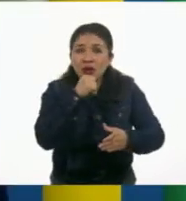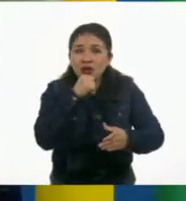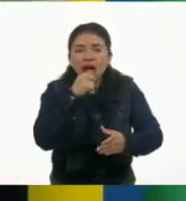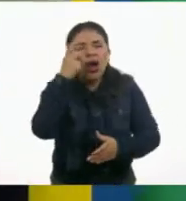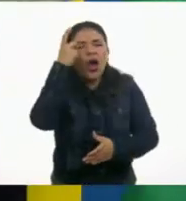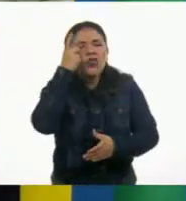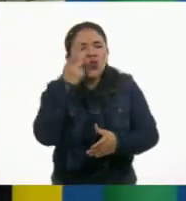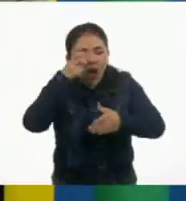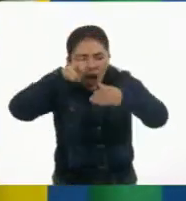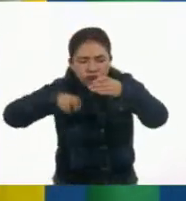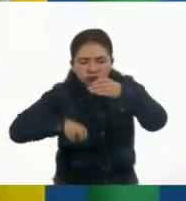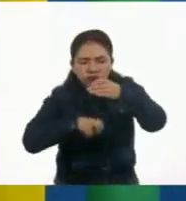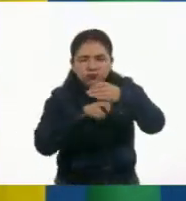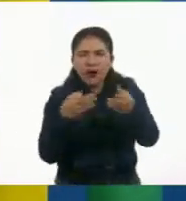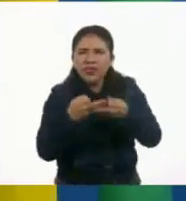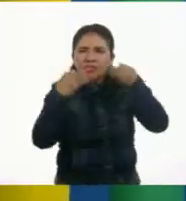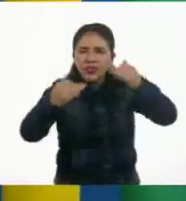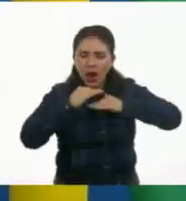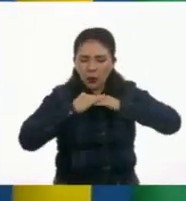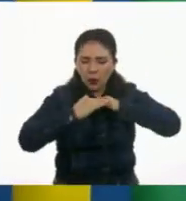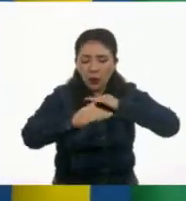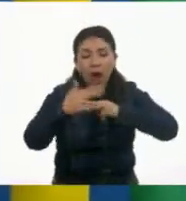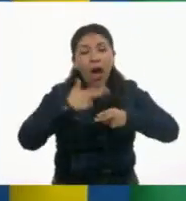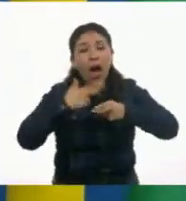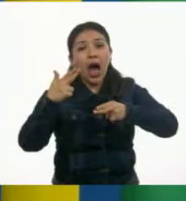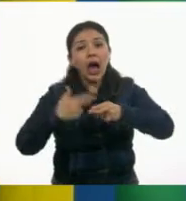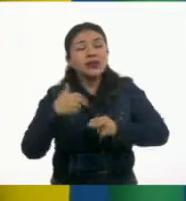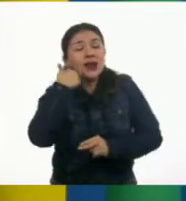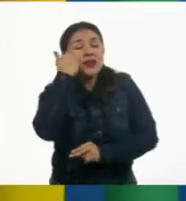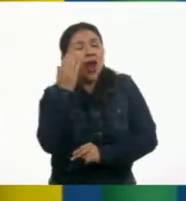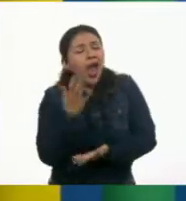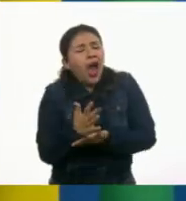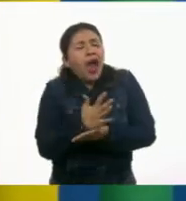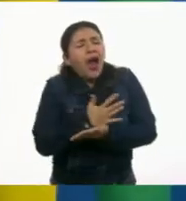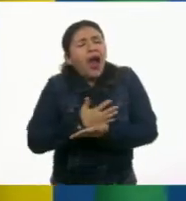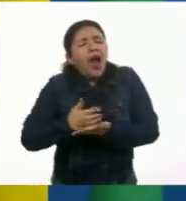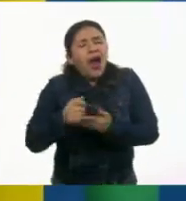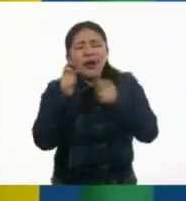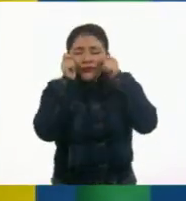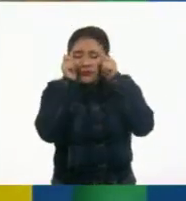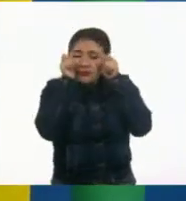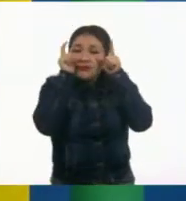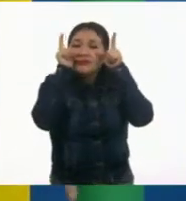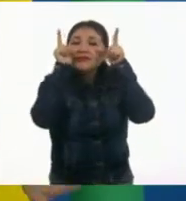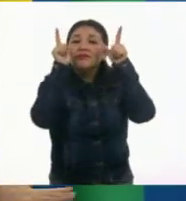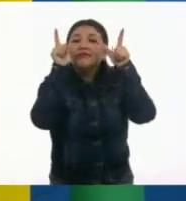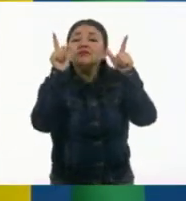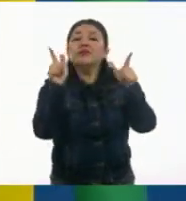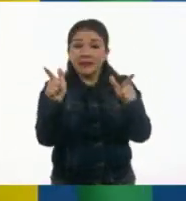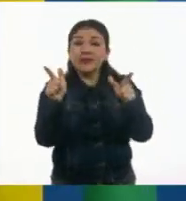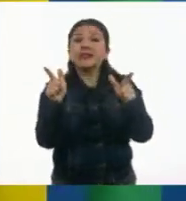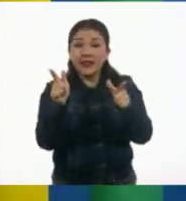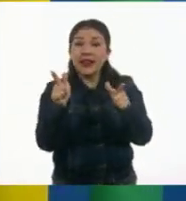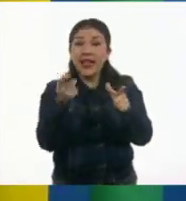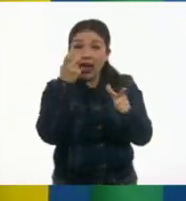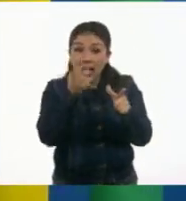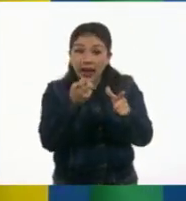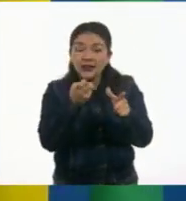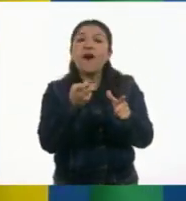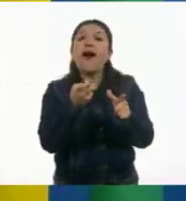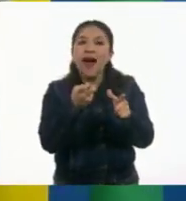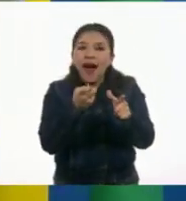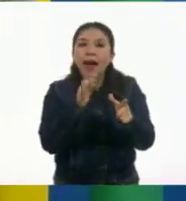Duermen en el secreto de la tierra hasta que se le ocurre a una de ellas despertarse.